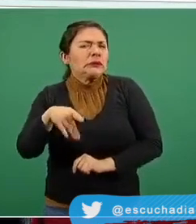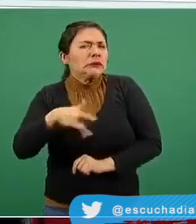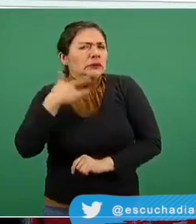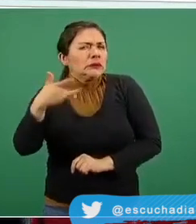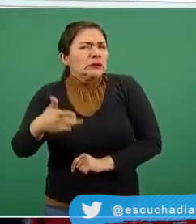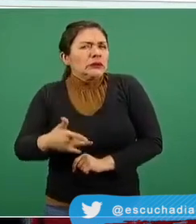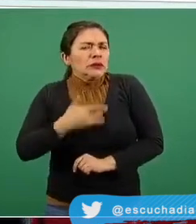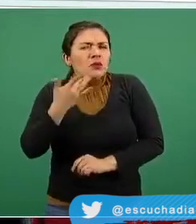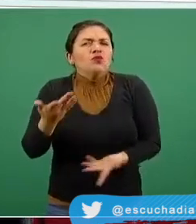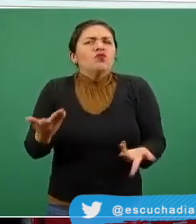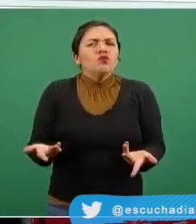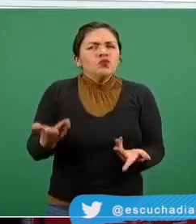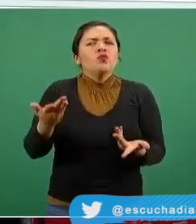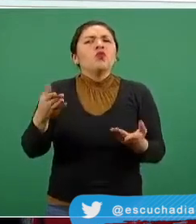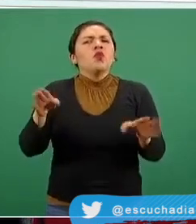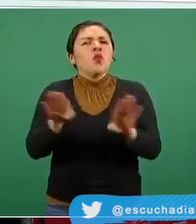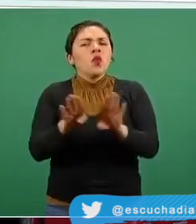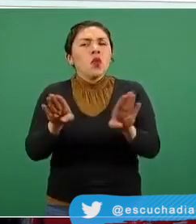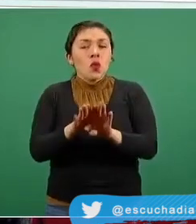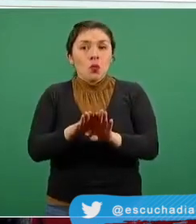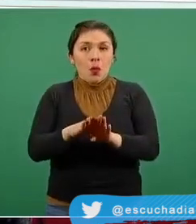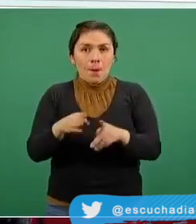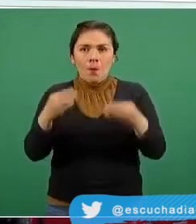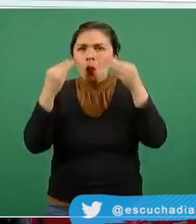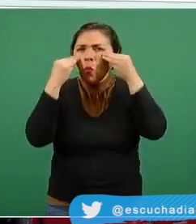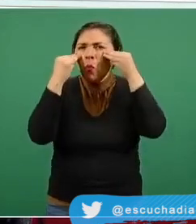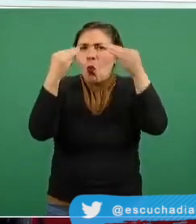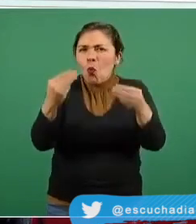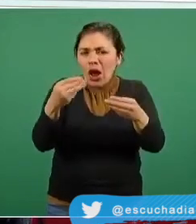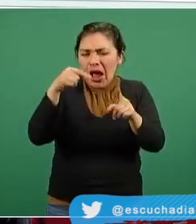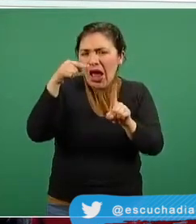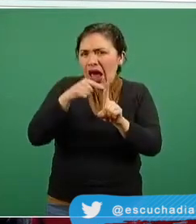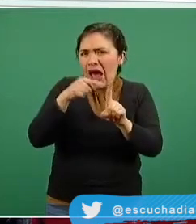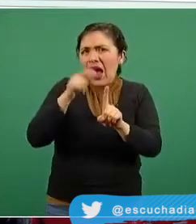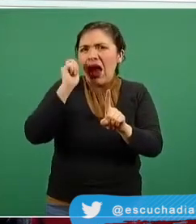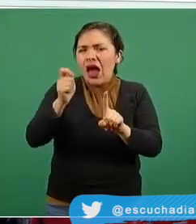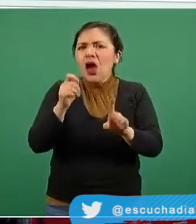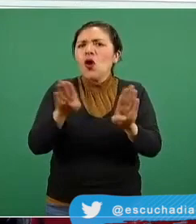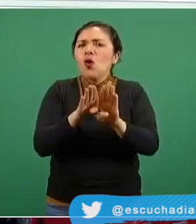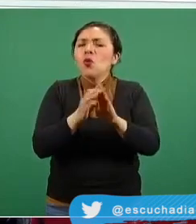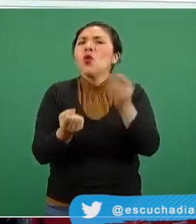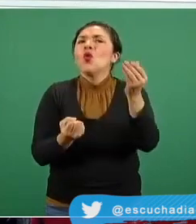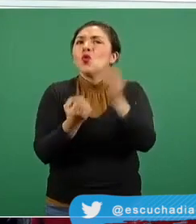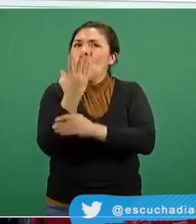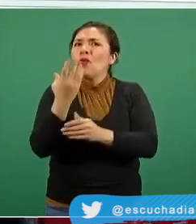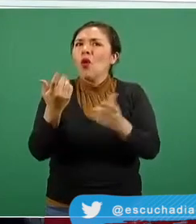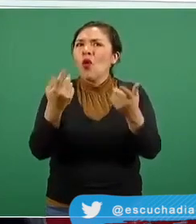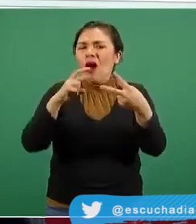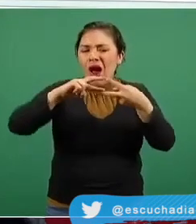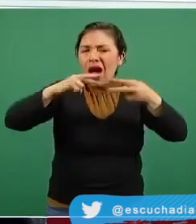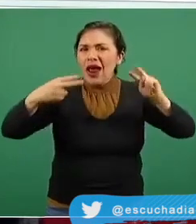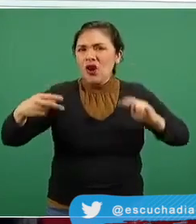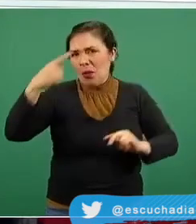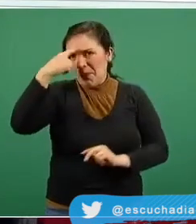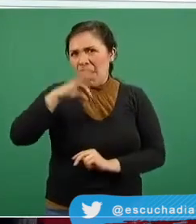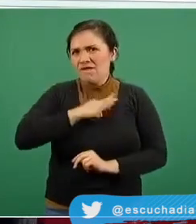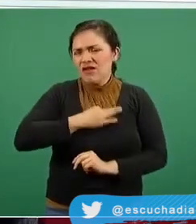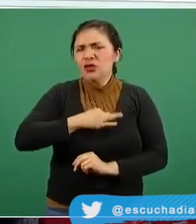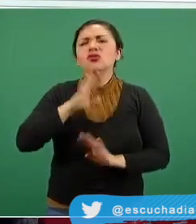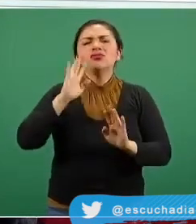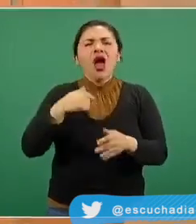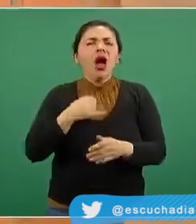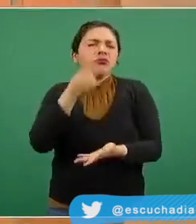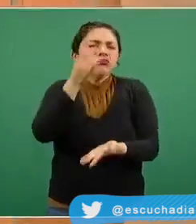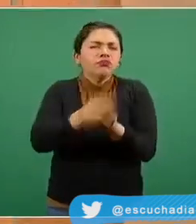de que esta muestra perteneciera a esta nueva cepa, la habíamos identificado ya desde